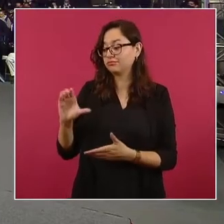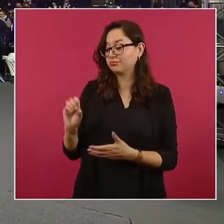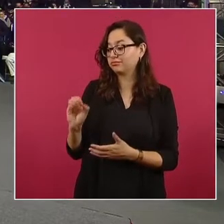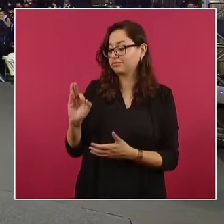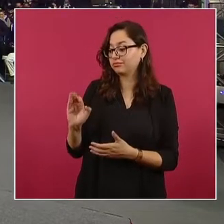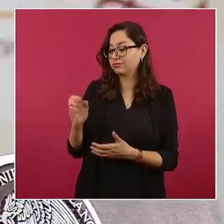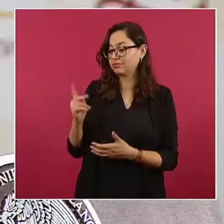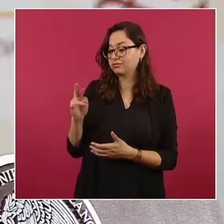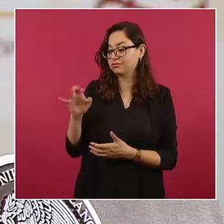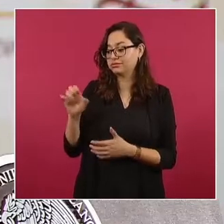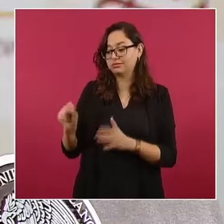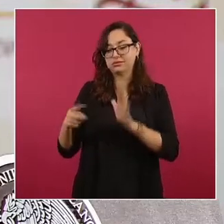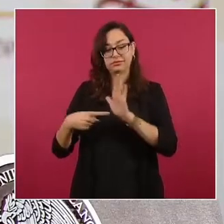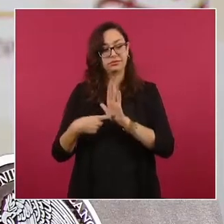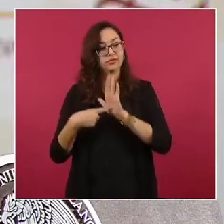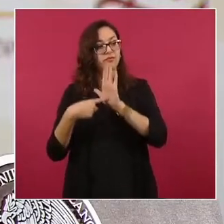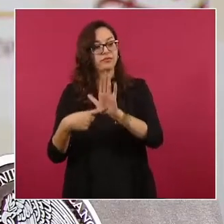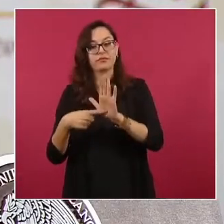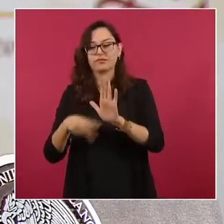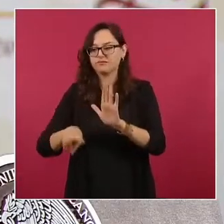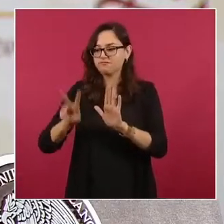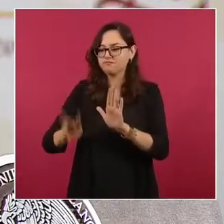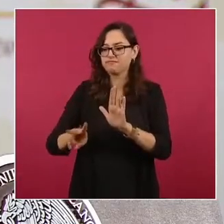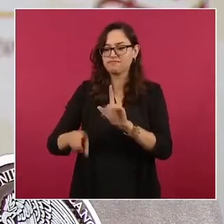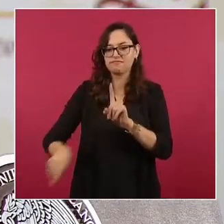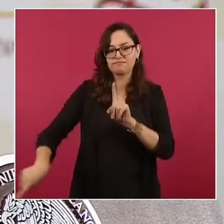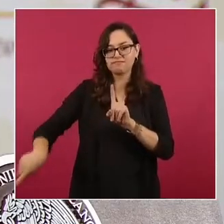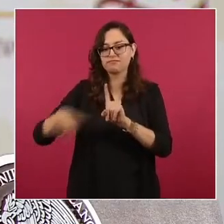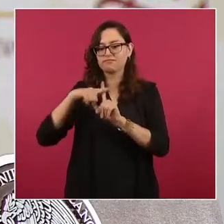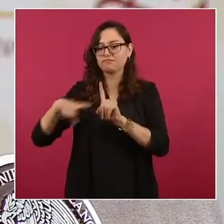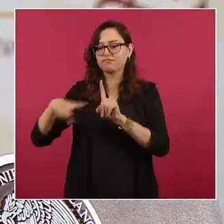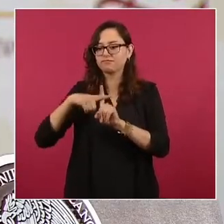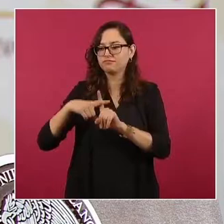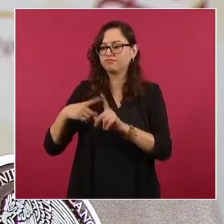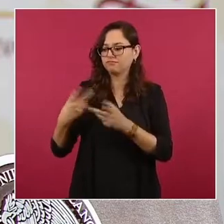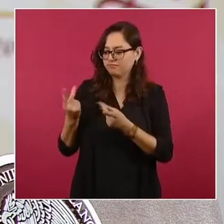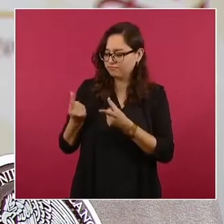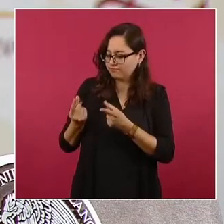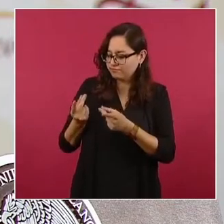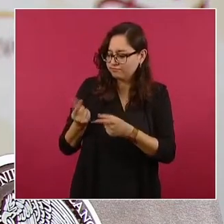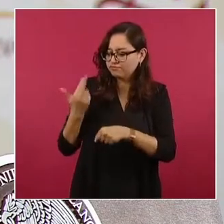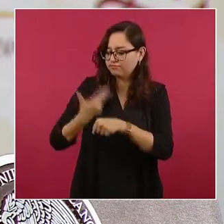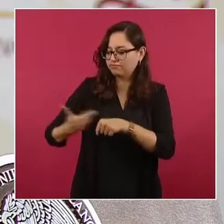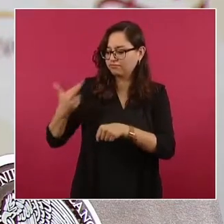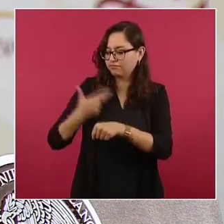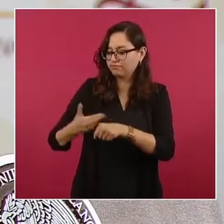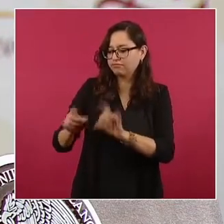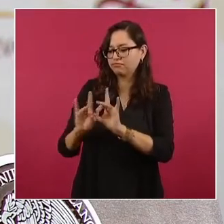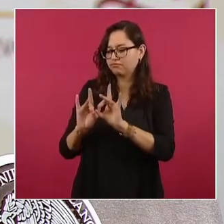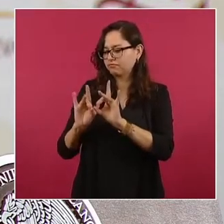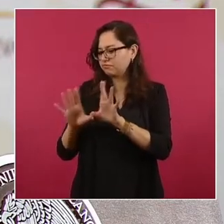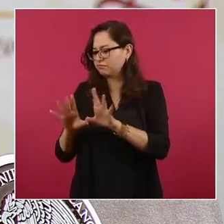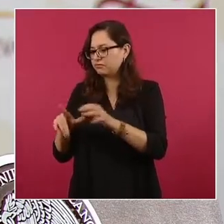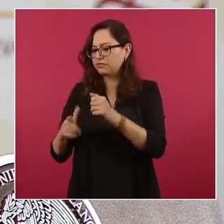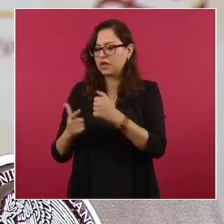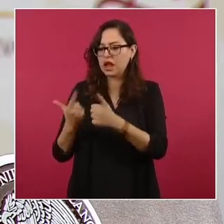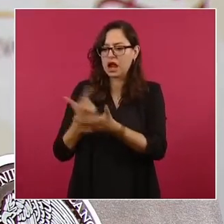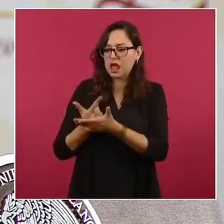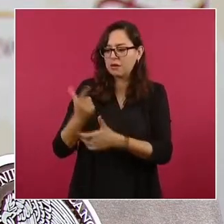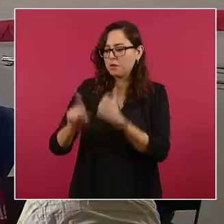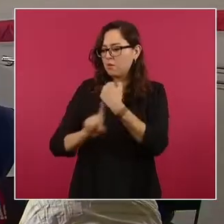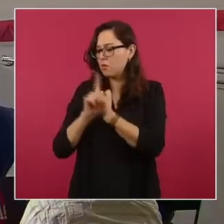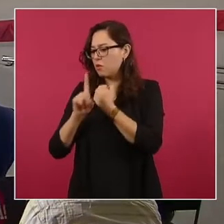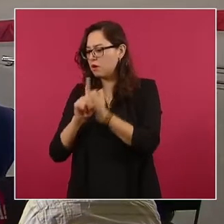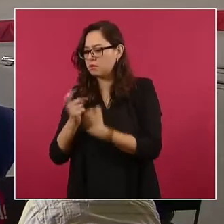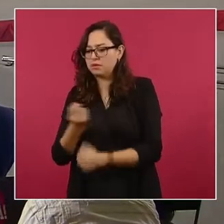único objeto de cuidar a todas y todos los mexicanos de riesgos sanitarios a los